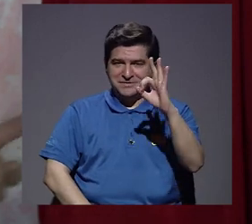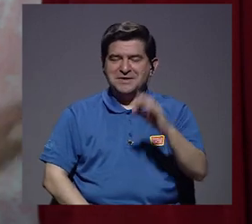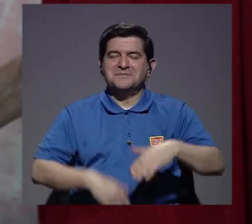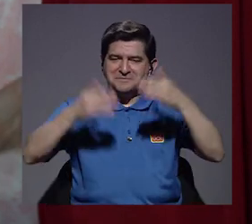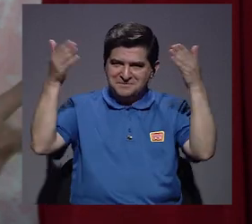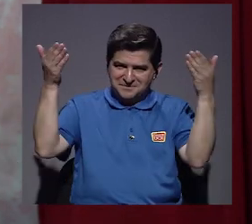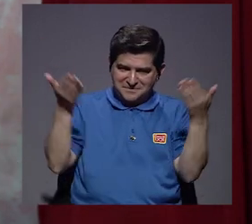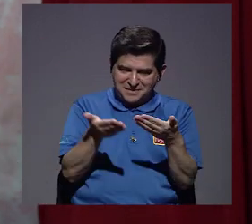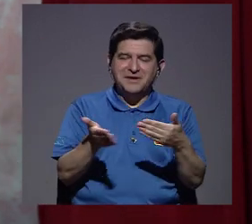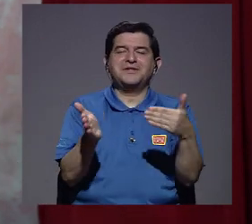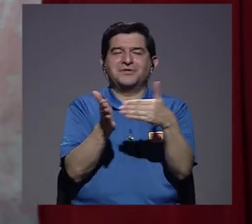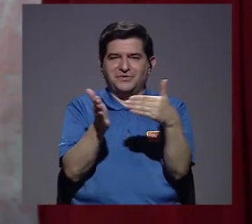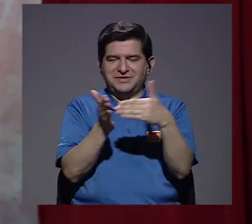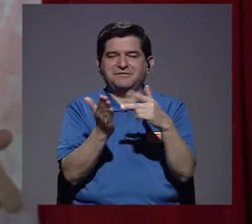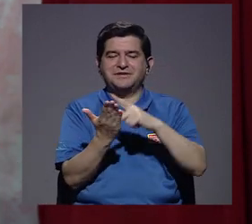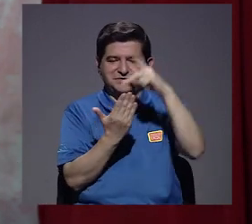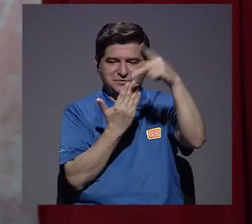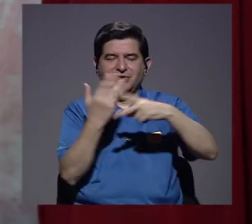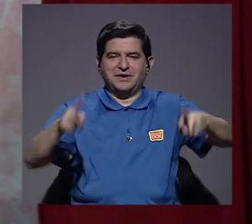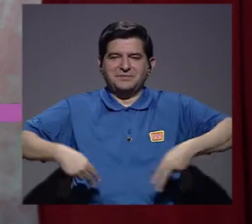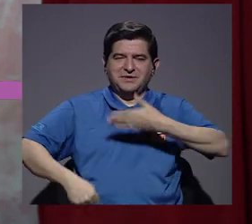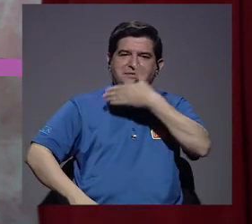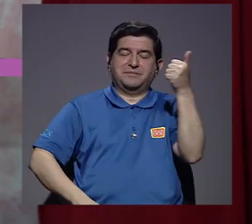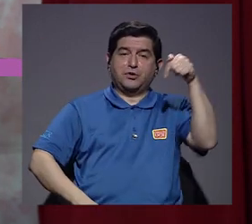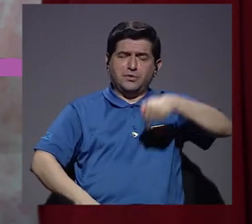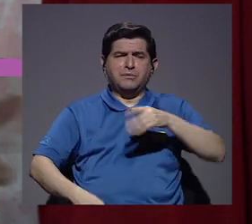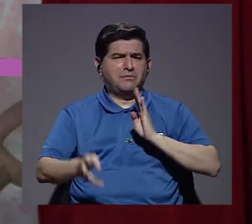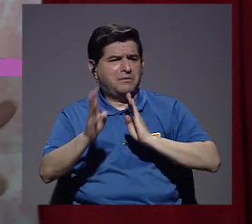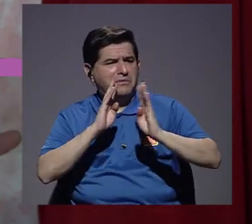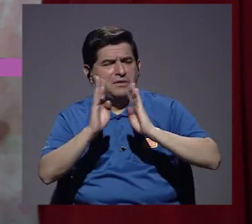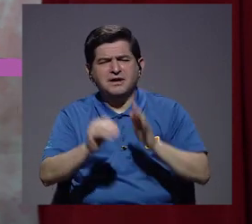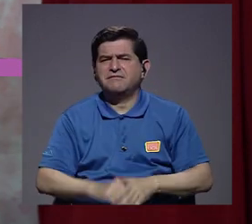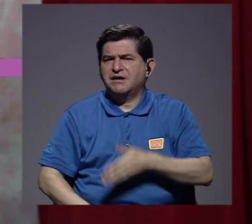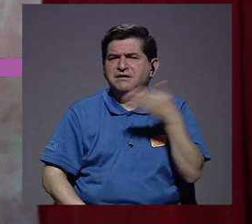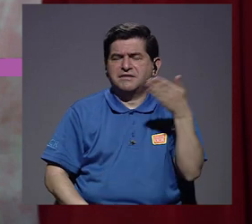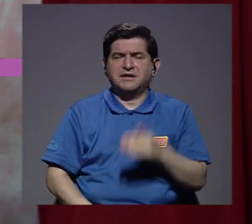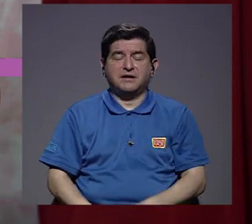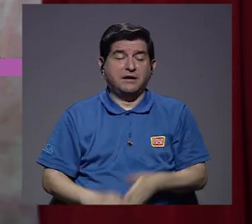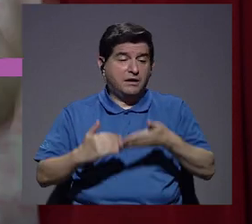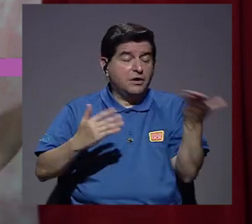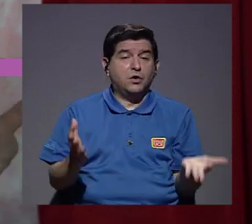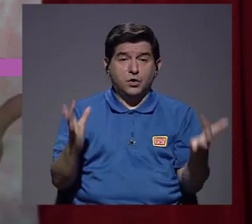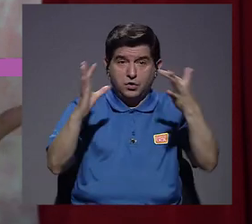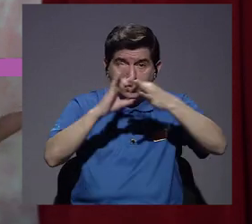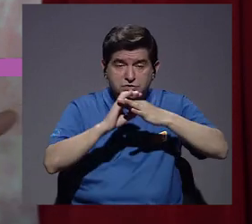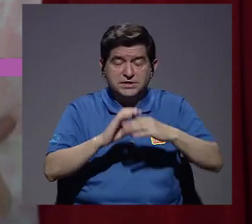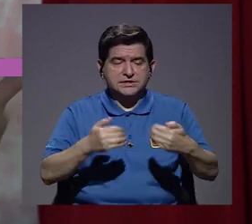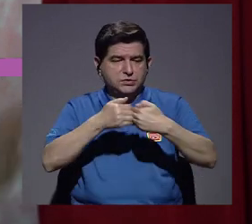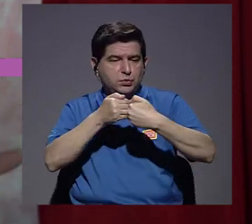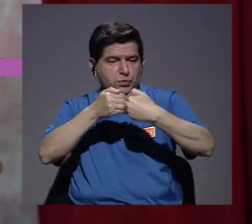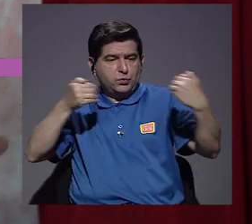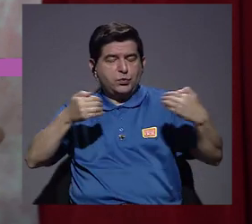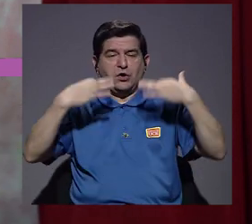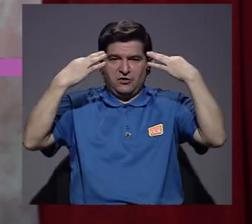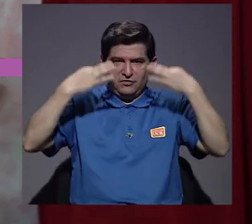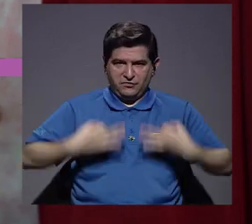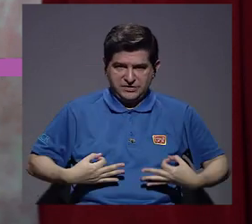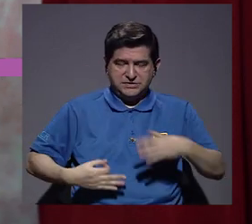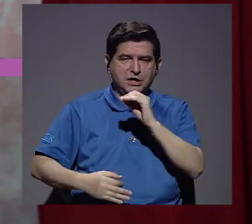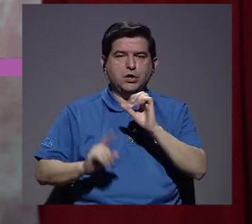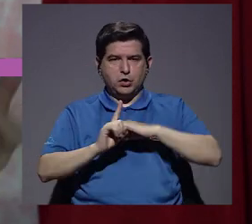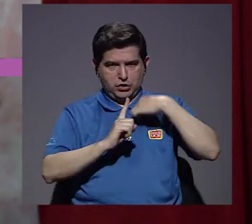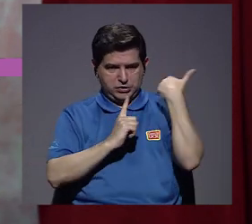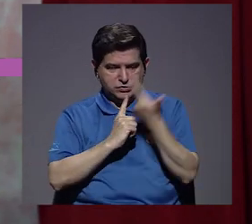Hola, tal? Bienvenido y bienvenida una vez más. A vivir mejor. Hoy vamos a conversar acerca de aspectos relacionados con el distanciamiento